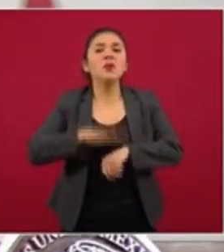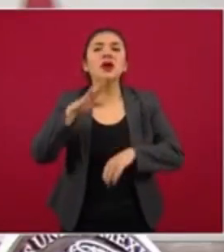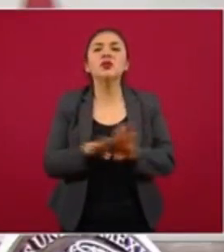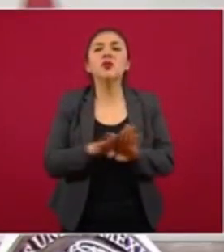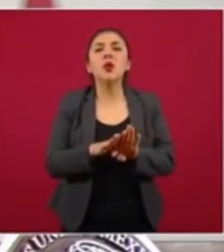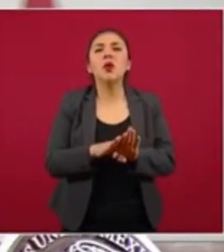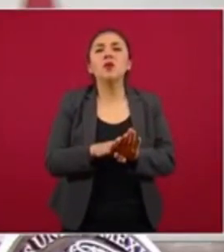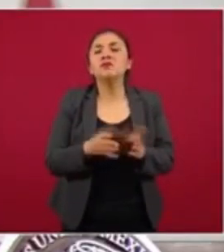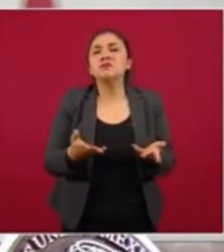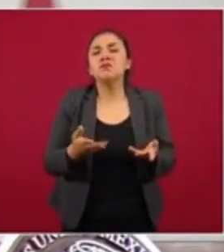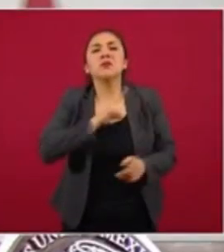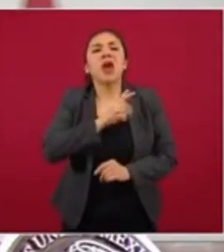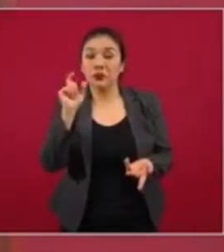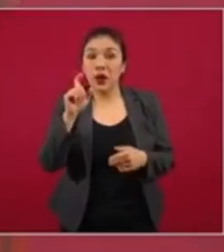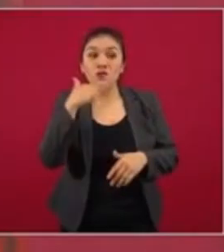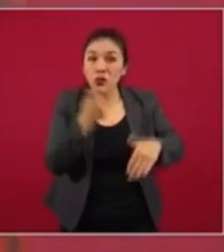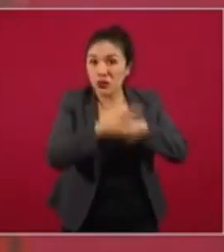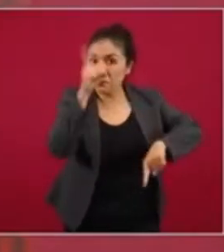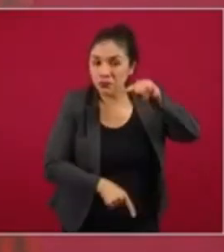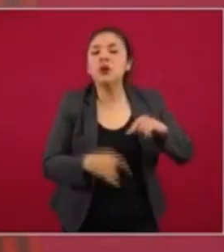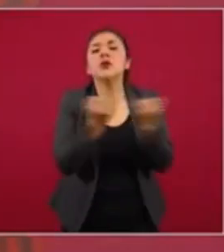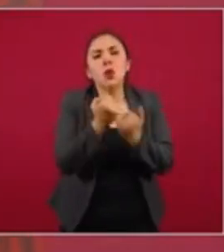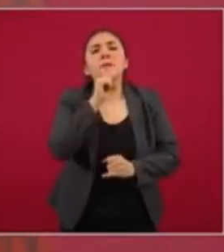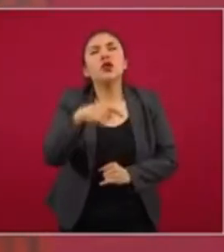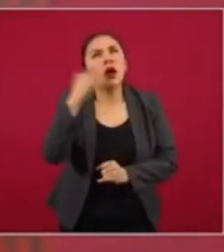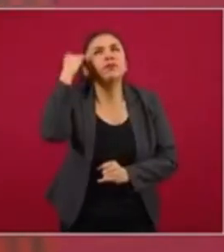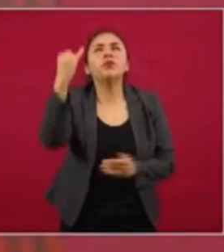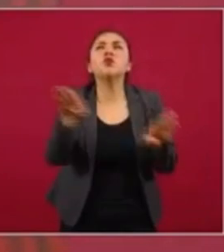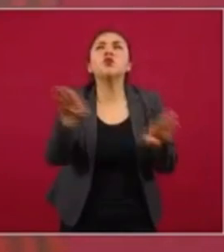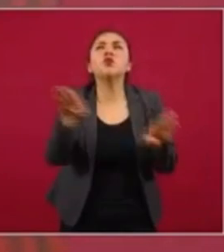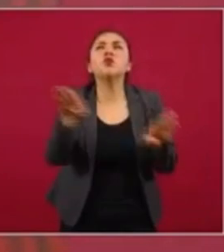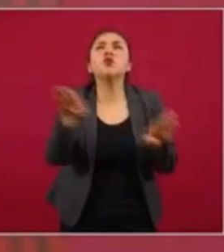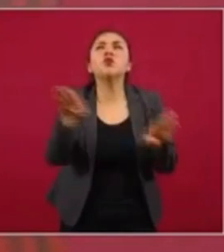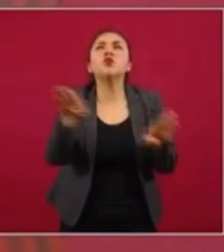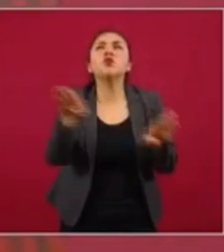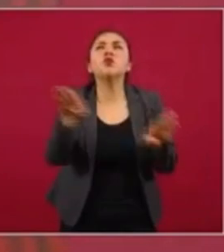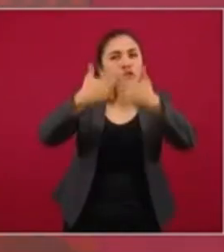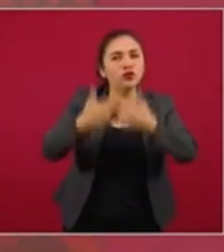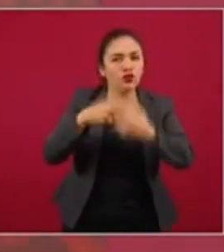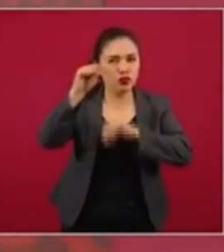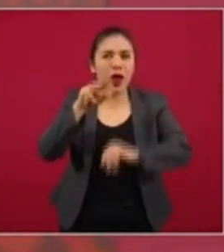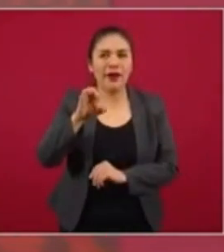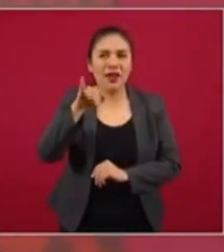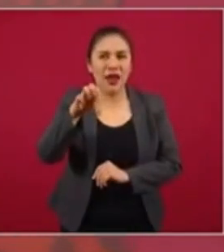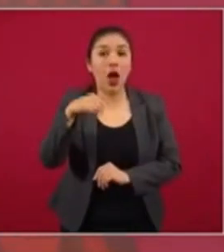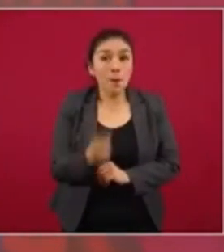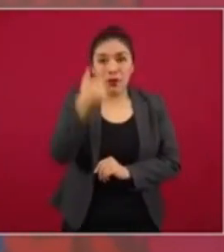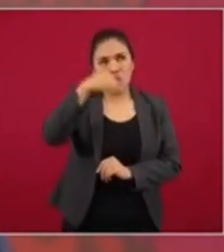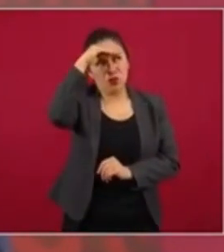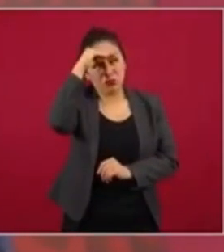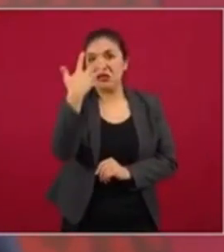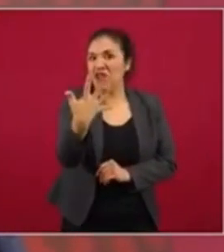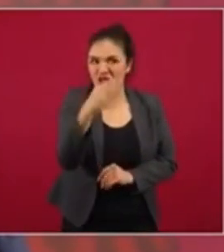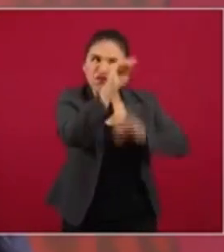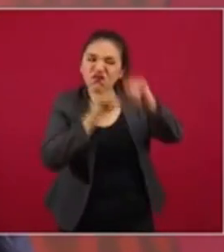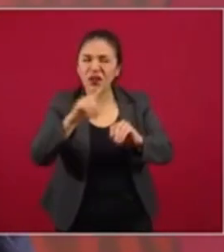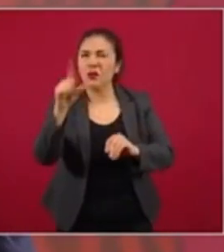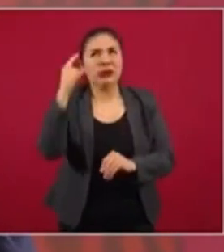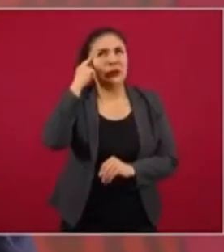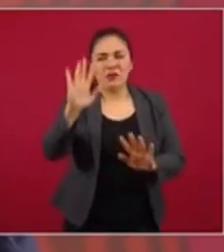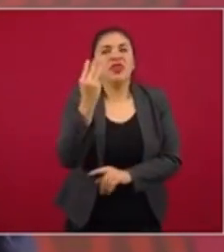campaña. Entonces también imaginamos las refinerías. Yo tenía originalmente pensado hacer cinco, luego dije tres.